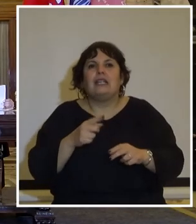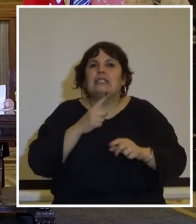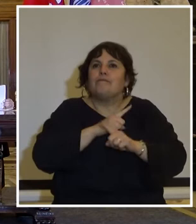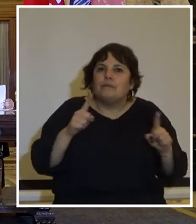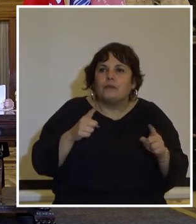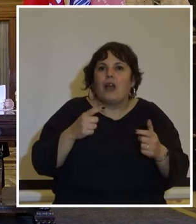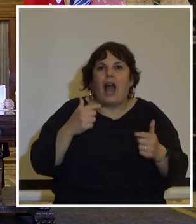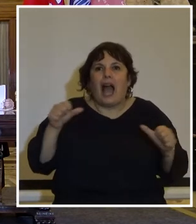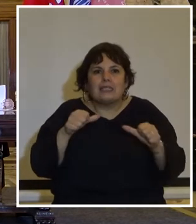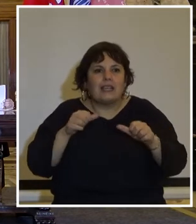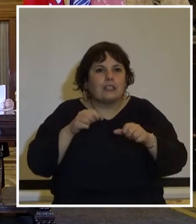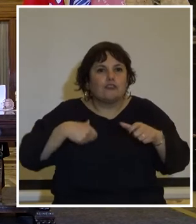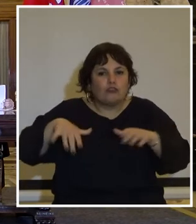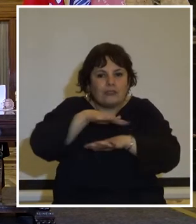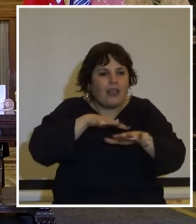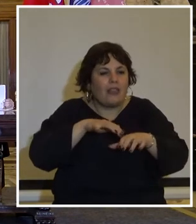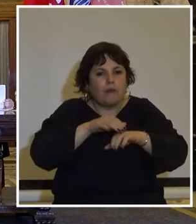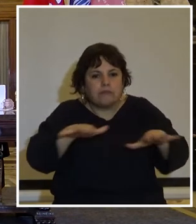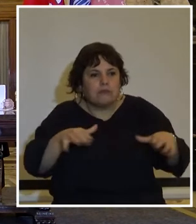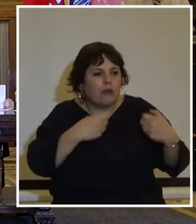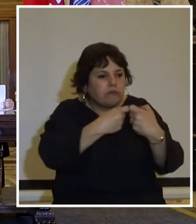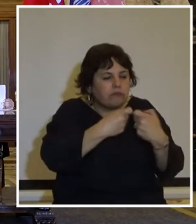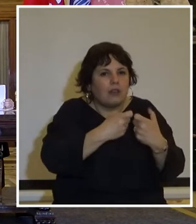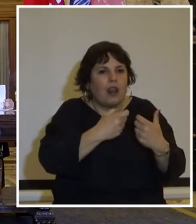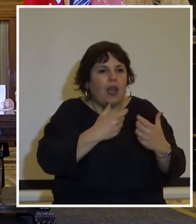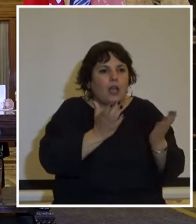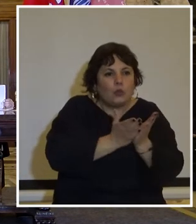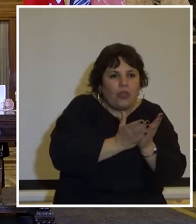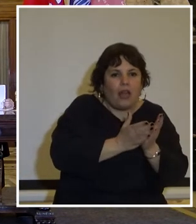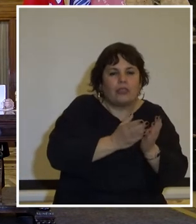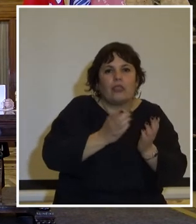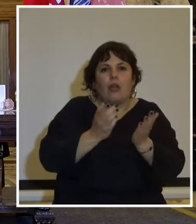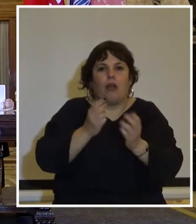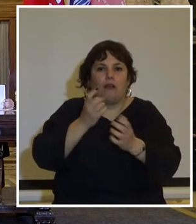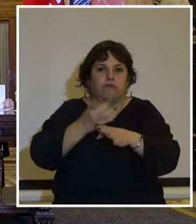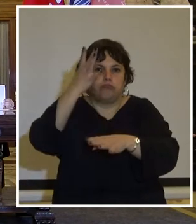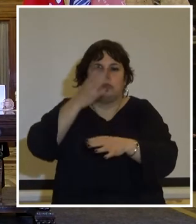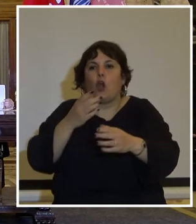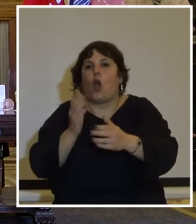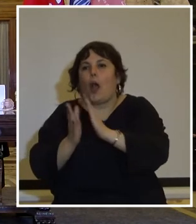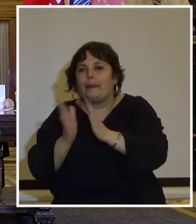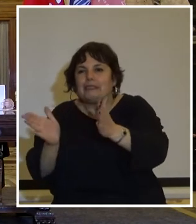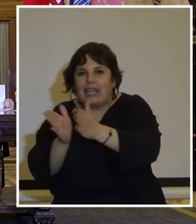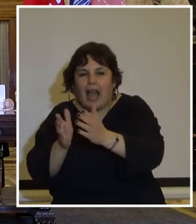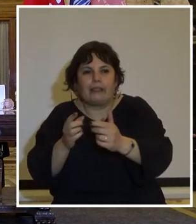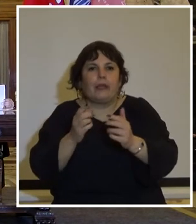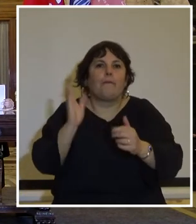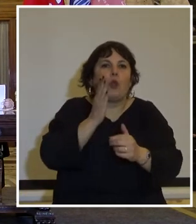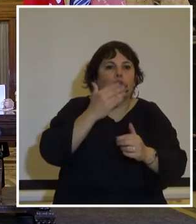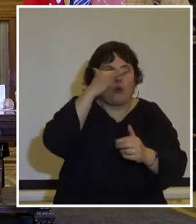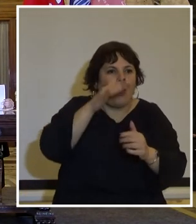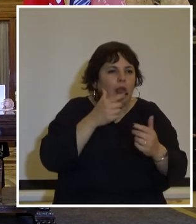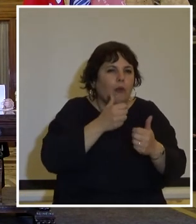construir el entramado social de su lucha en alianzas con estudiantes intelectuales pequeños comerciantes y pequeños productores